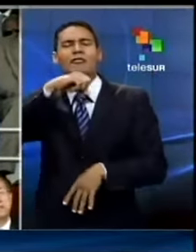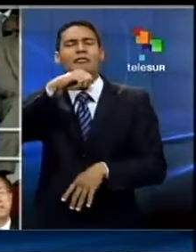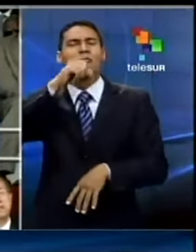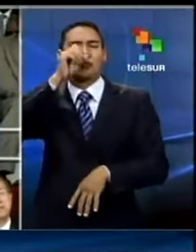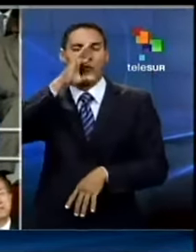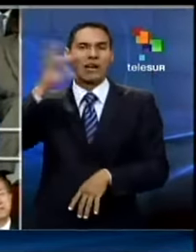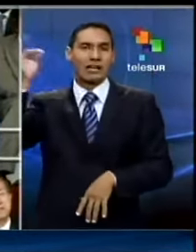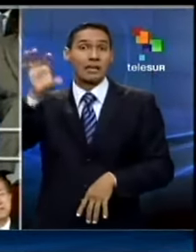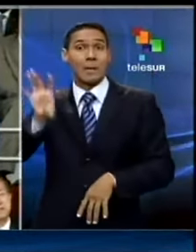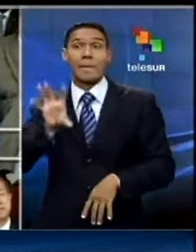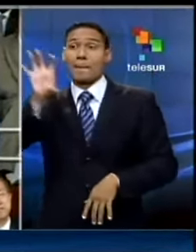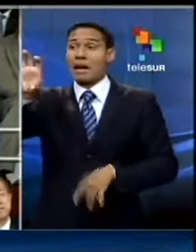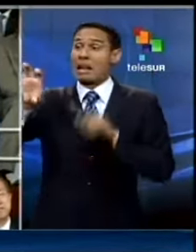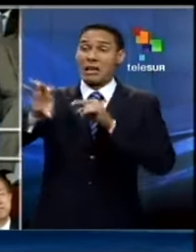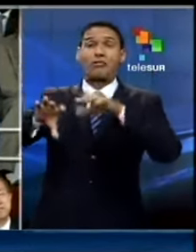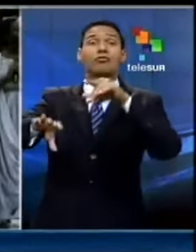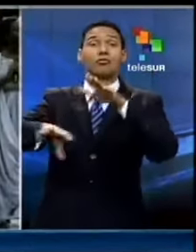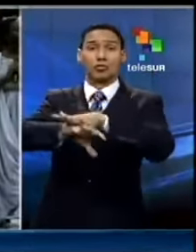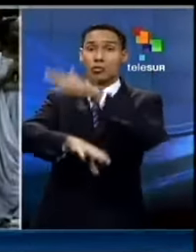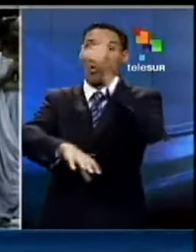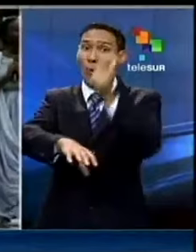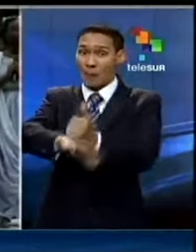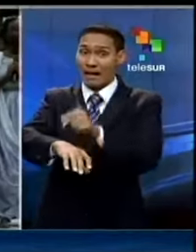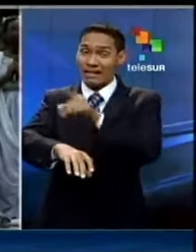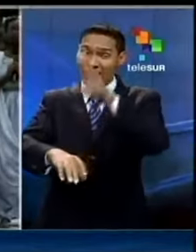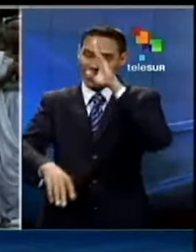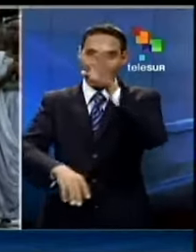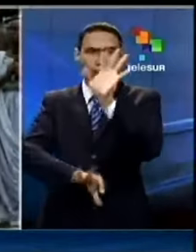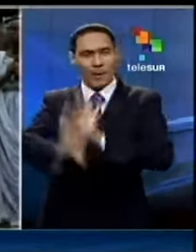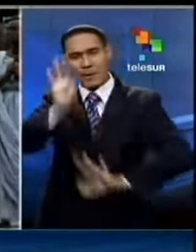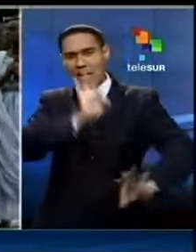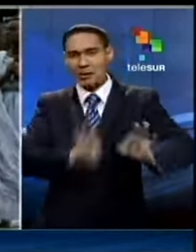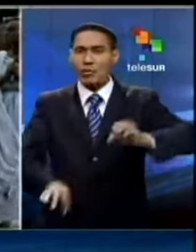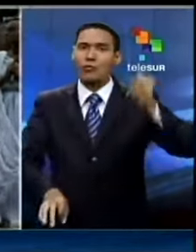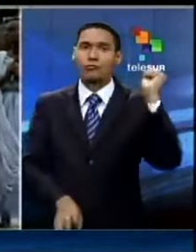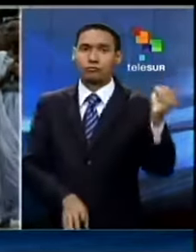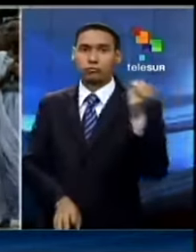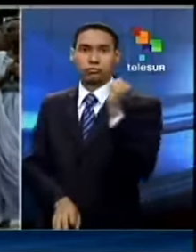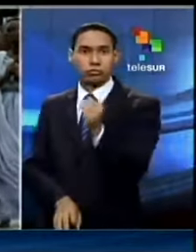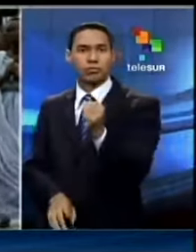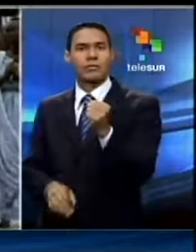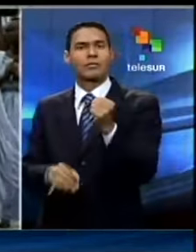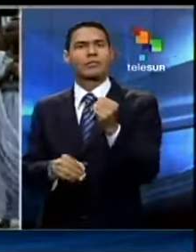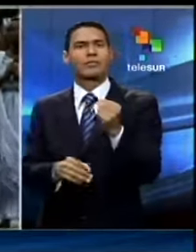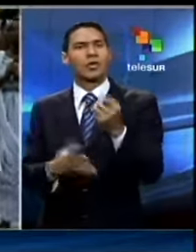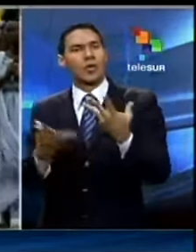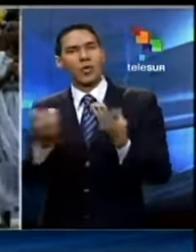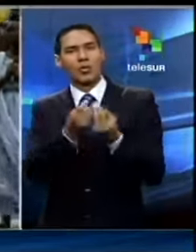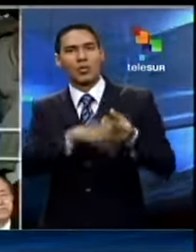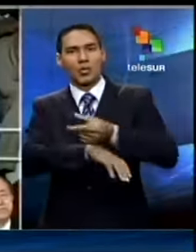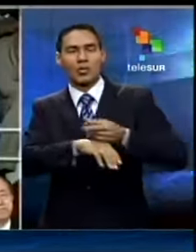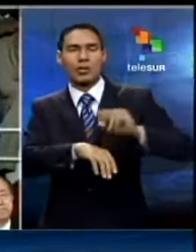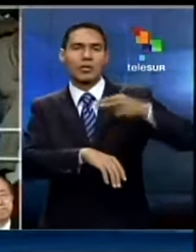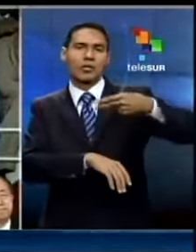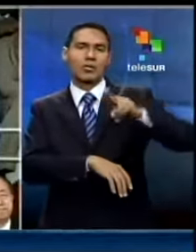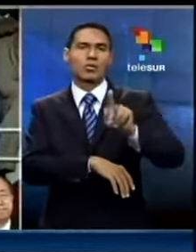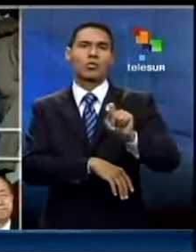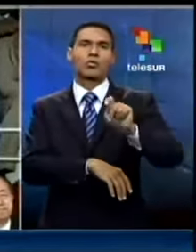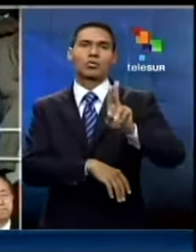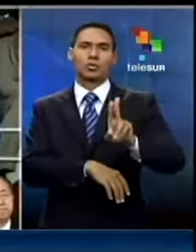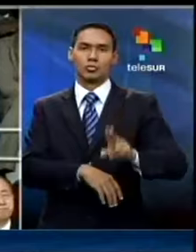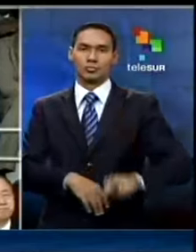Francia, país al que acusa de haber tenido un papel directo en la preparación del genocidio como aliado del gobierno Hutu